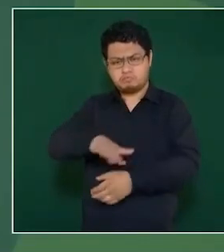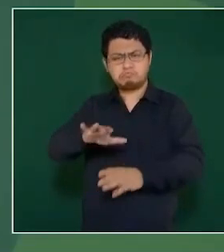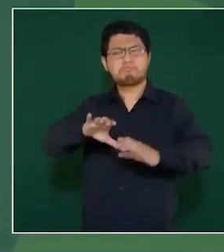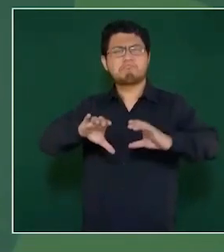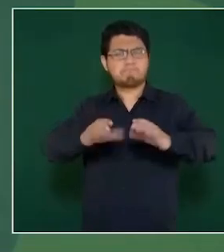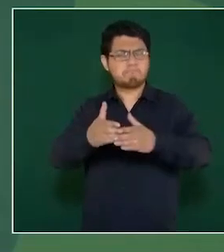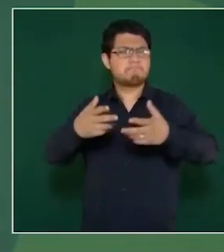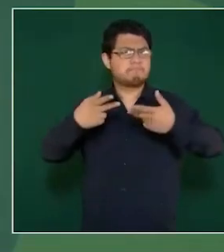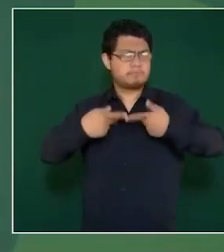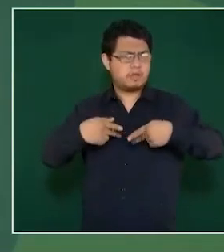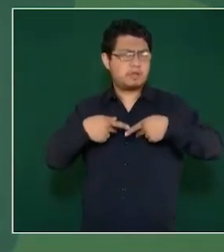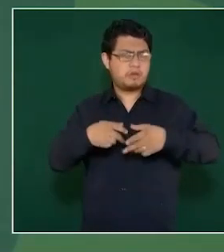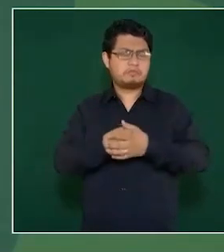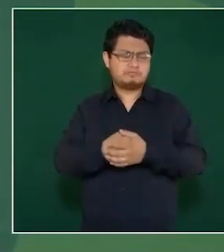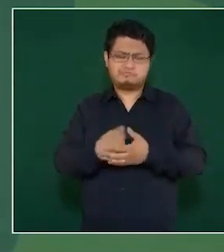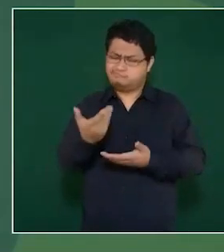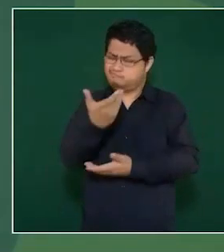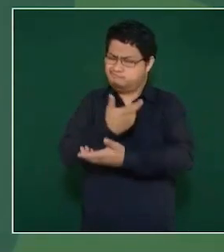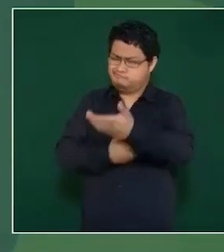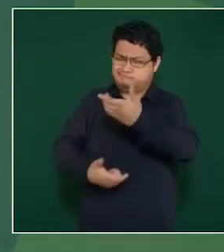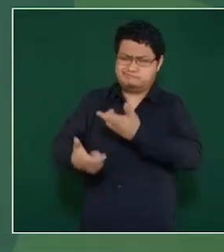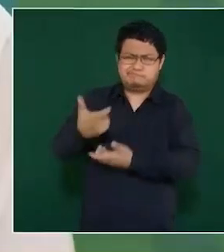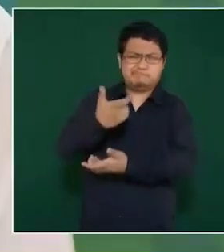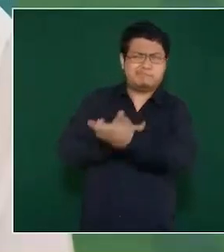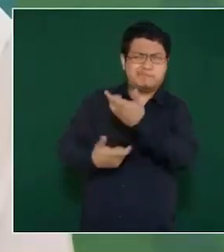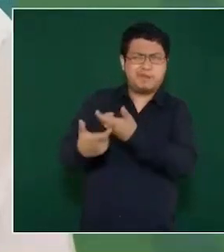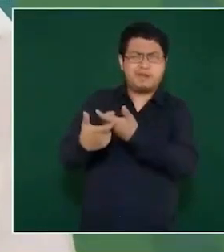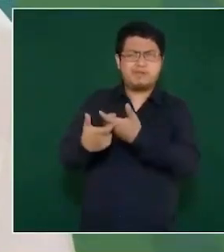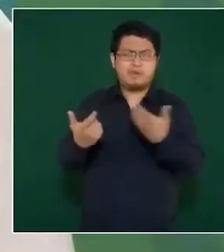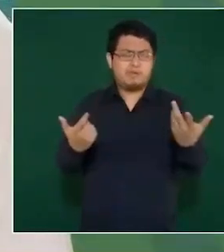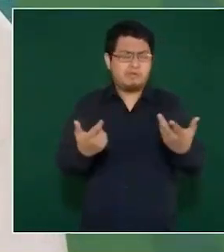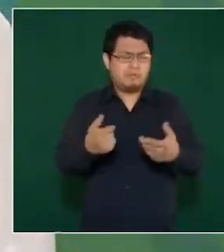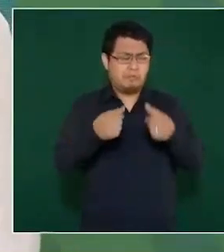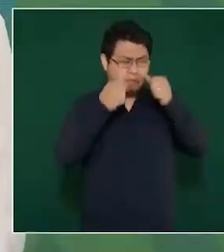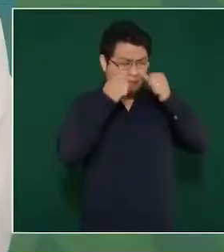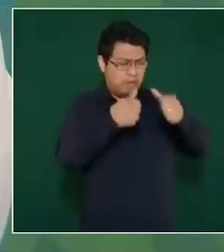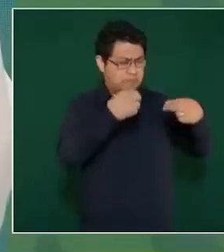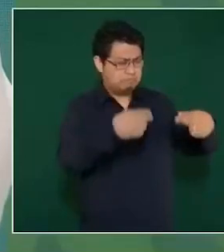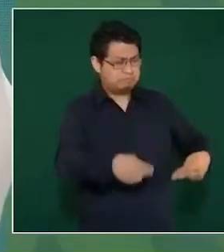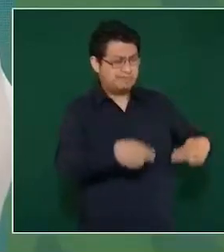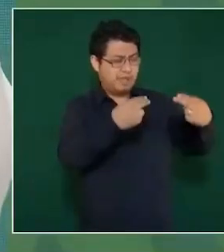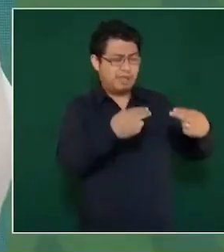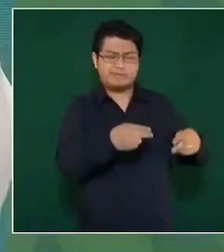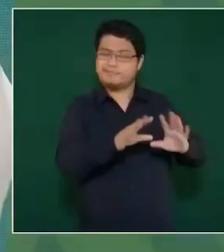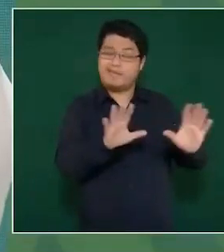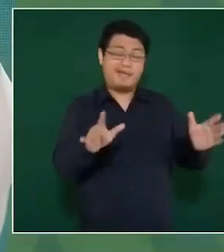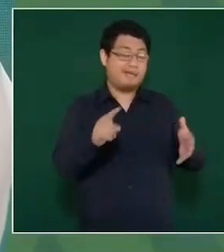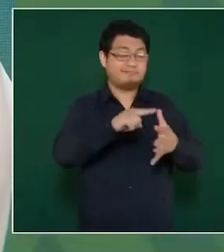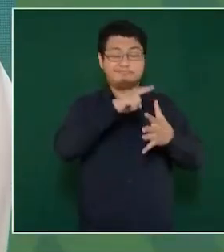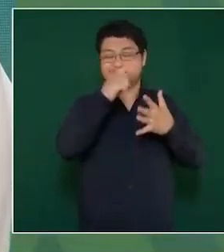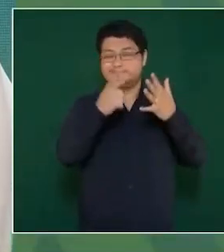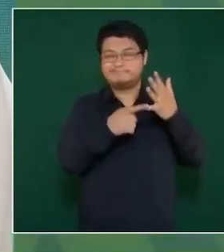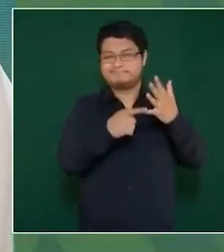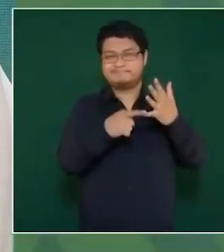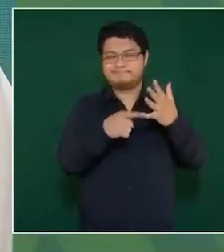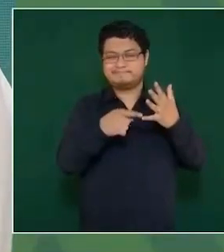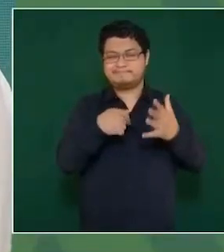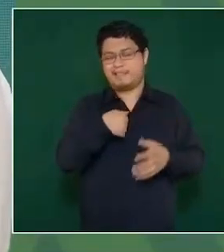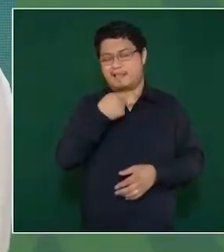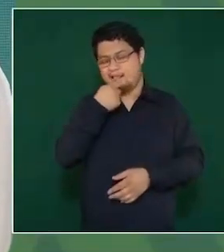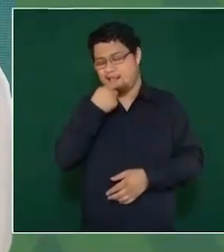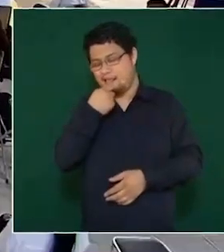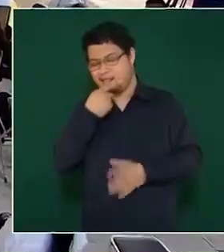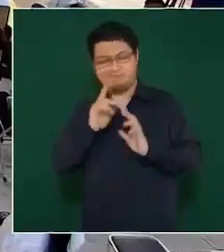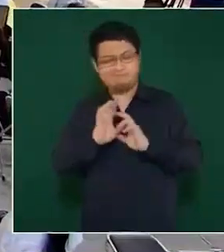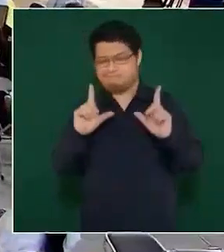comercio y toda la actividad económica. Pero en fin, ya hablamos bastante para